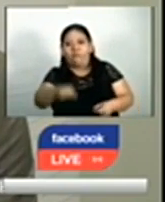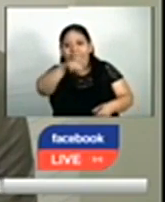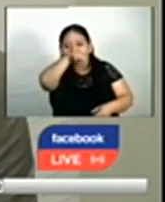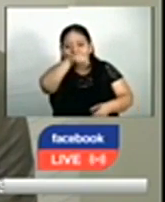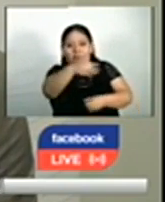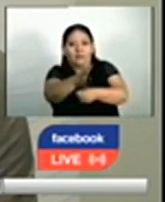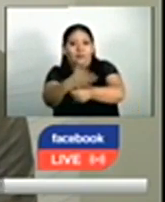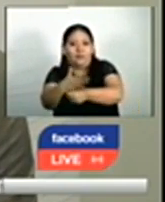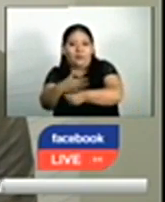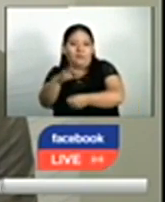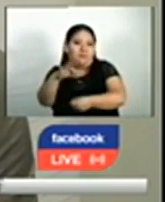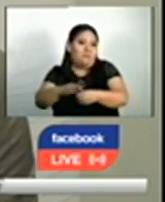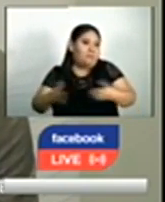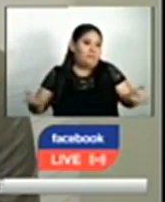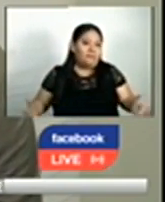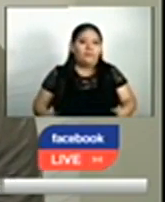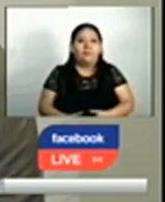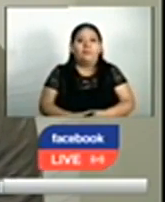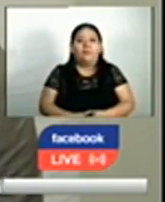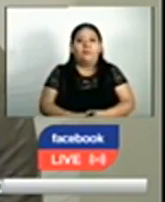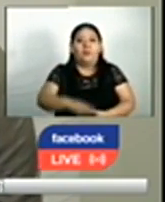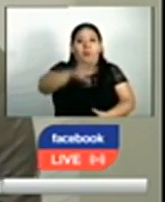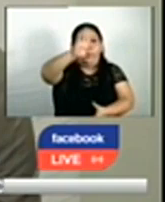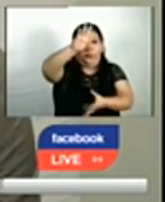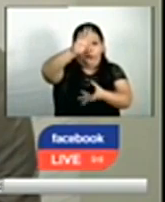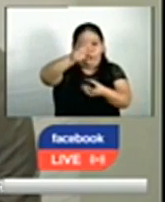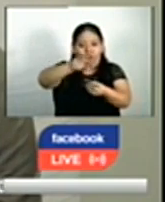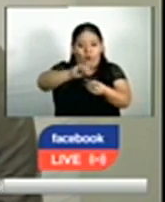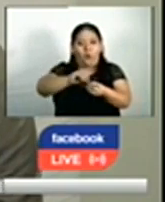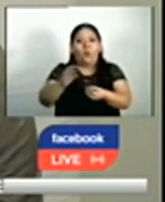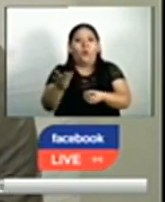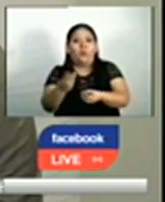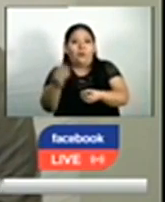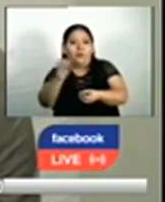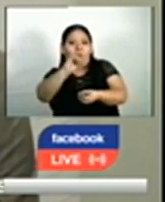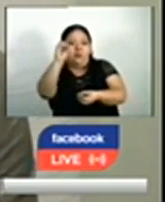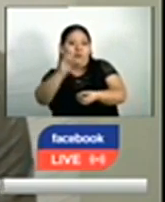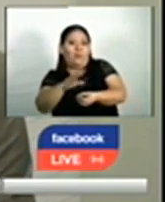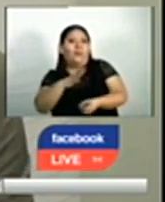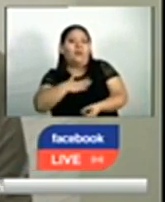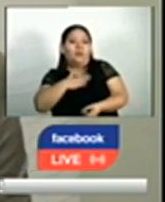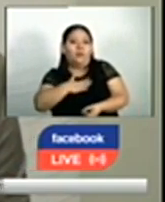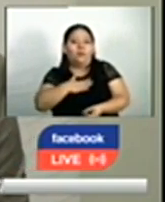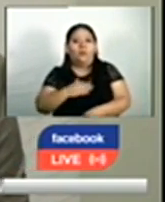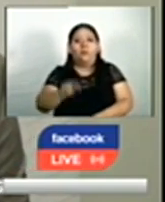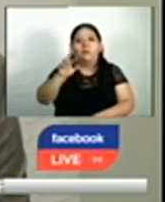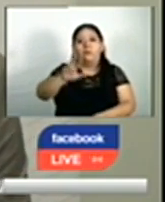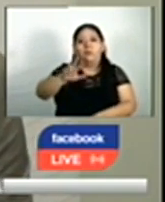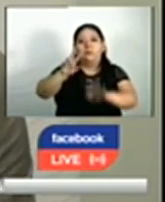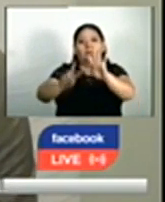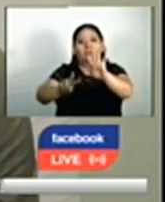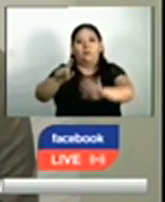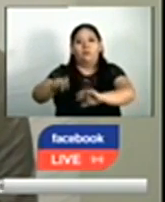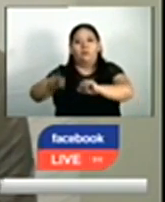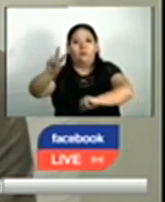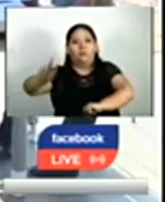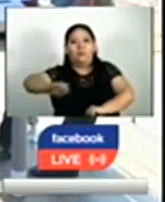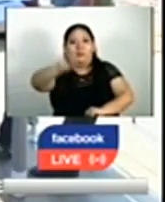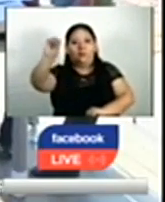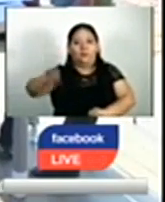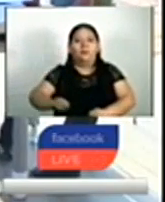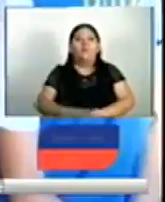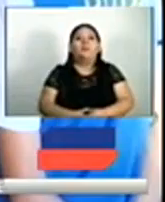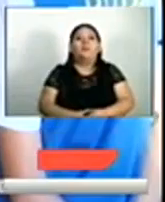votarían. Si sumamos esos últimos dos porcentajes, prácticamente ascienden a un 37.2%.